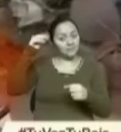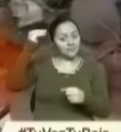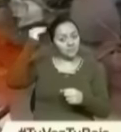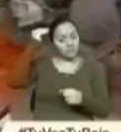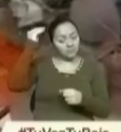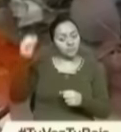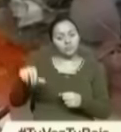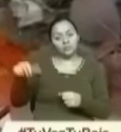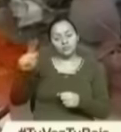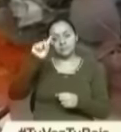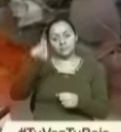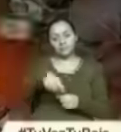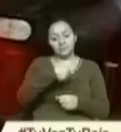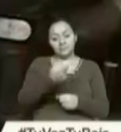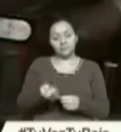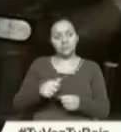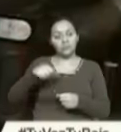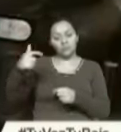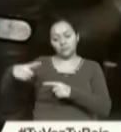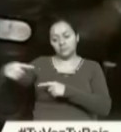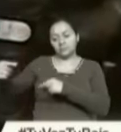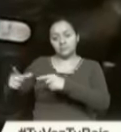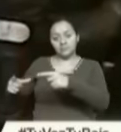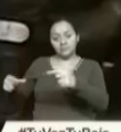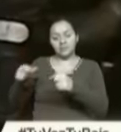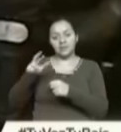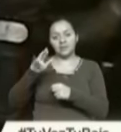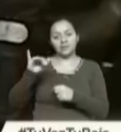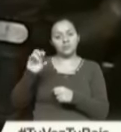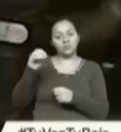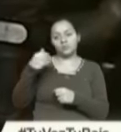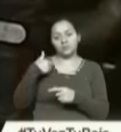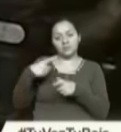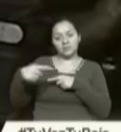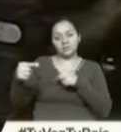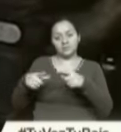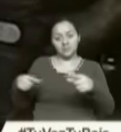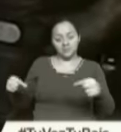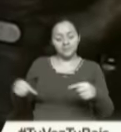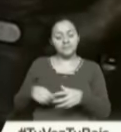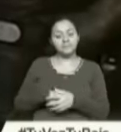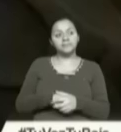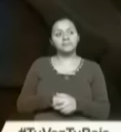de la saga galáctica han improvisado otra para Carrie, que no contaba con este reconocimiento.